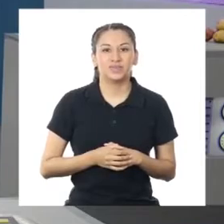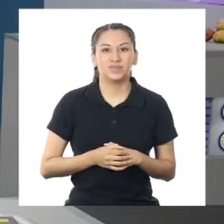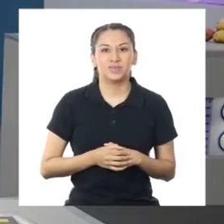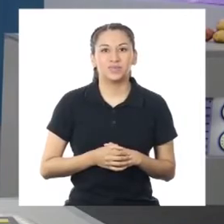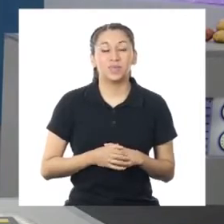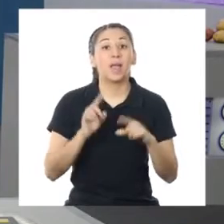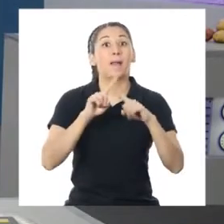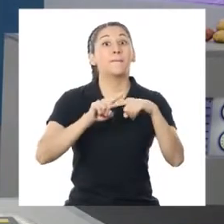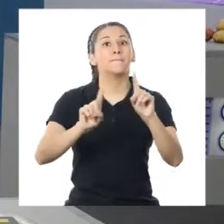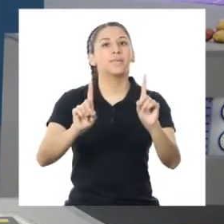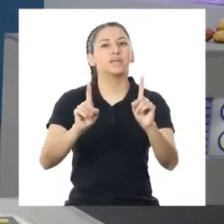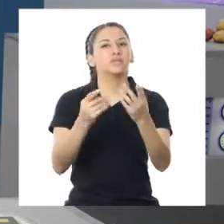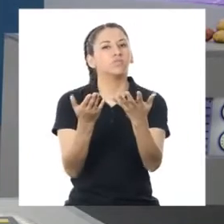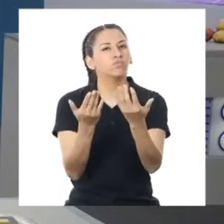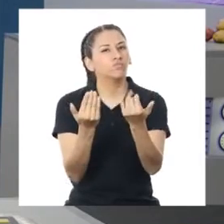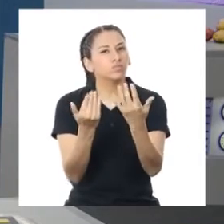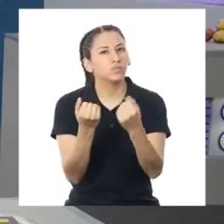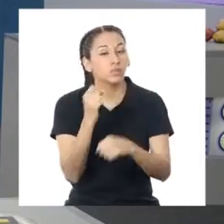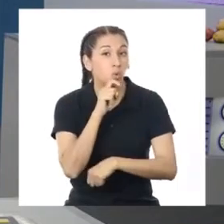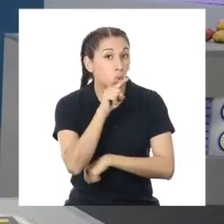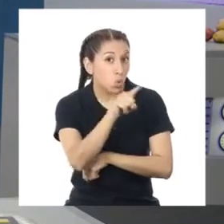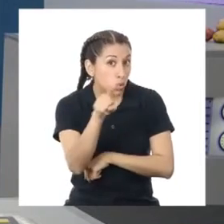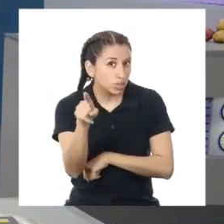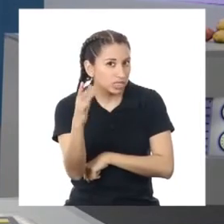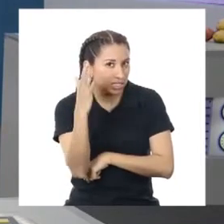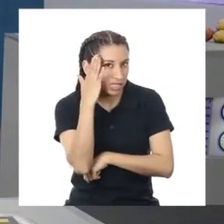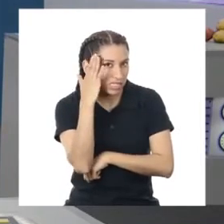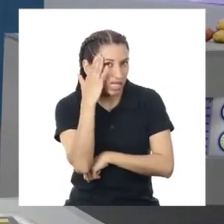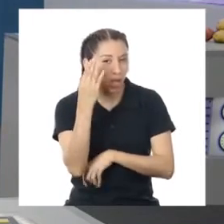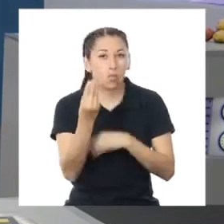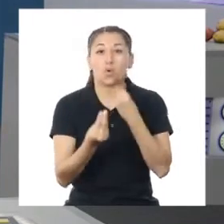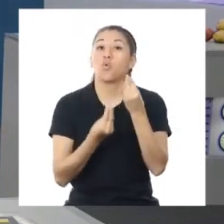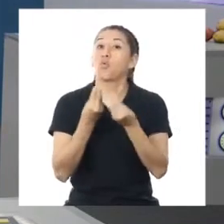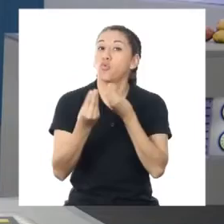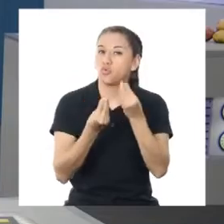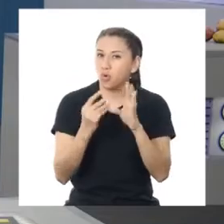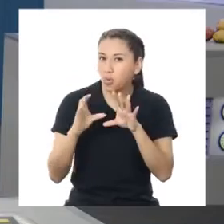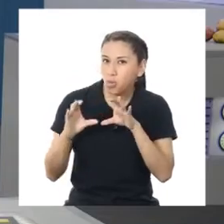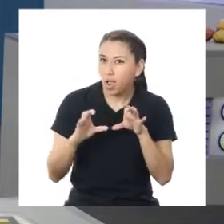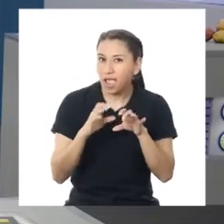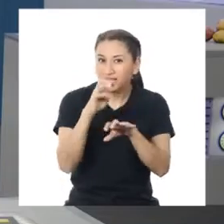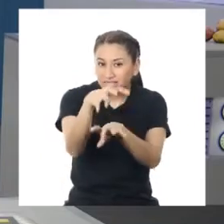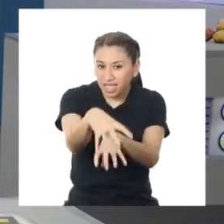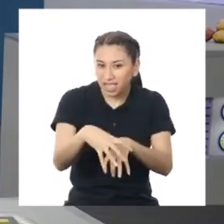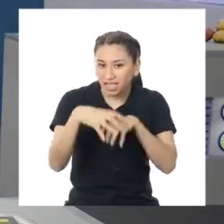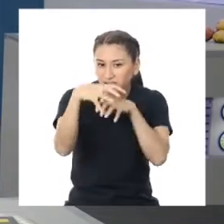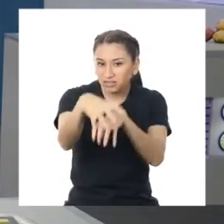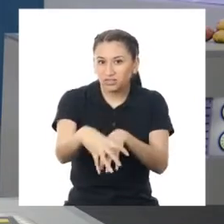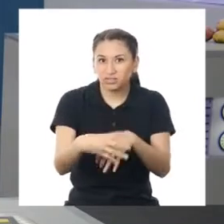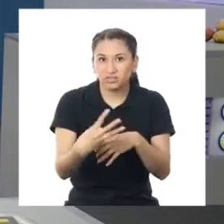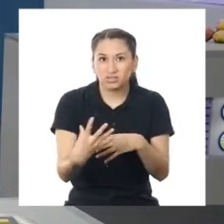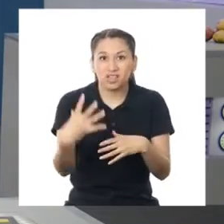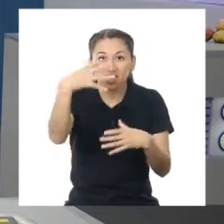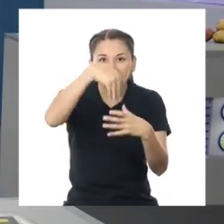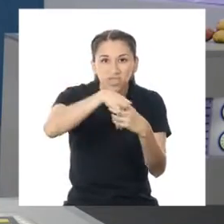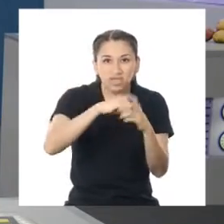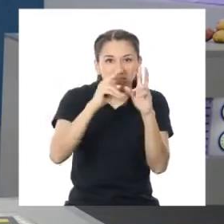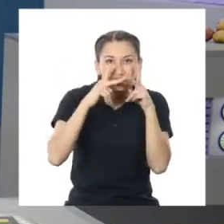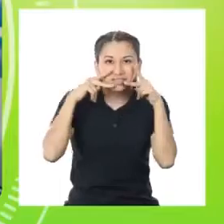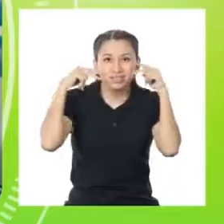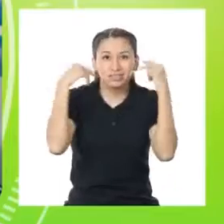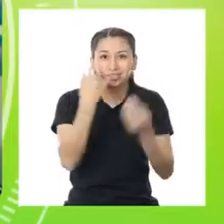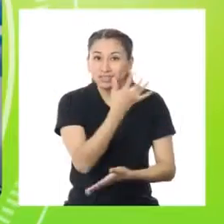Pero díganme, ¿ustedes saben cómo se desarrolla la agricultura en la selva de nuestro país?